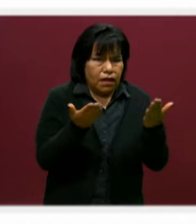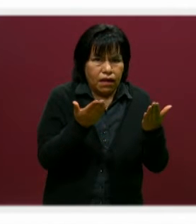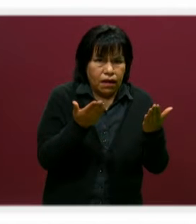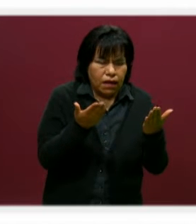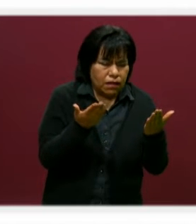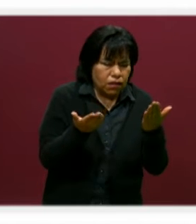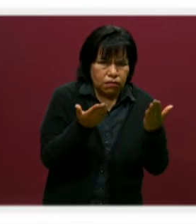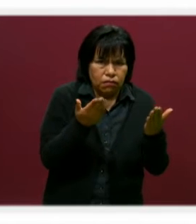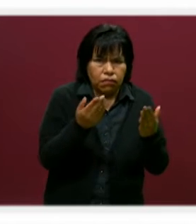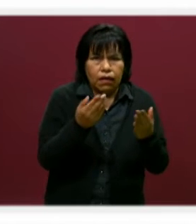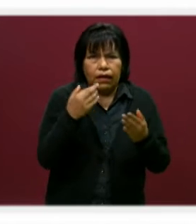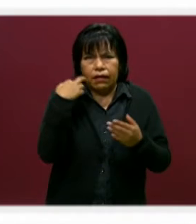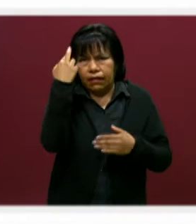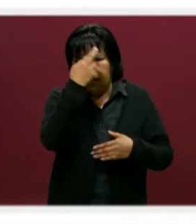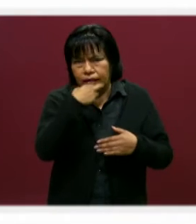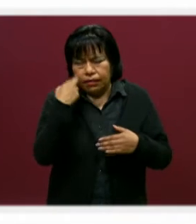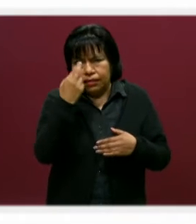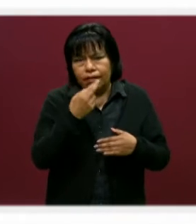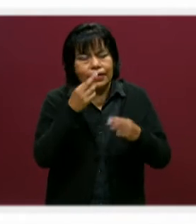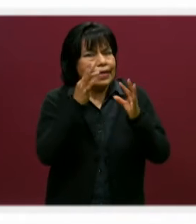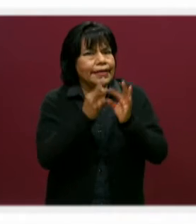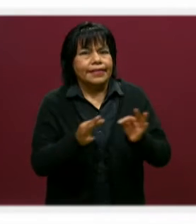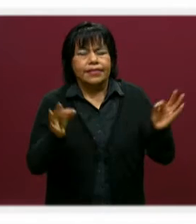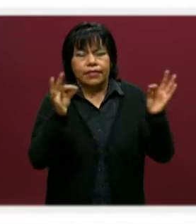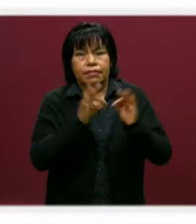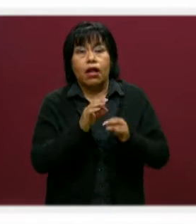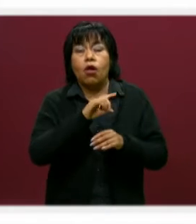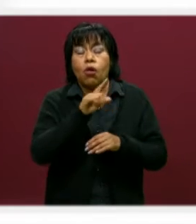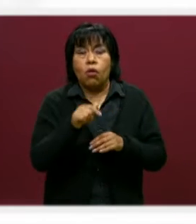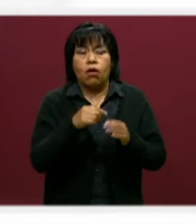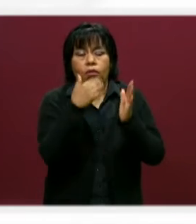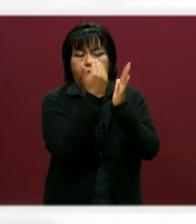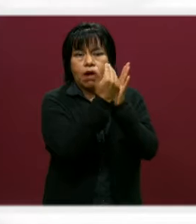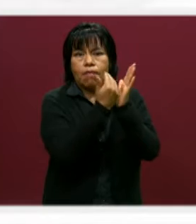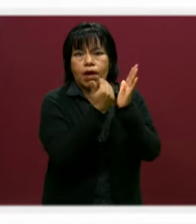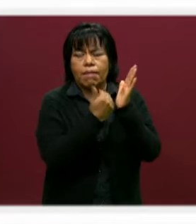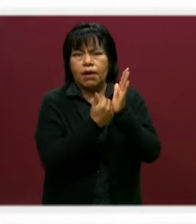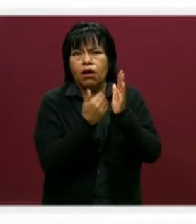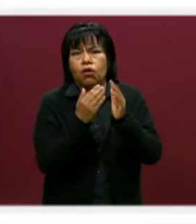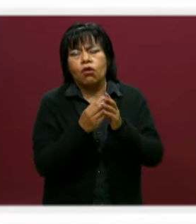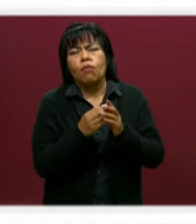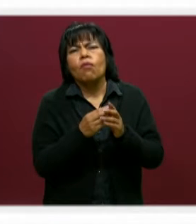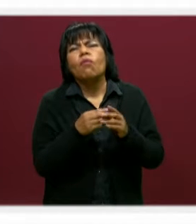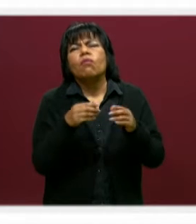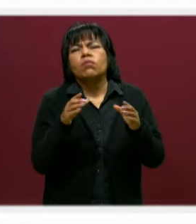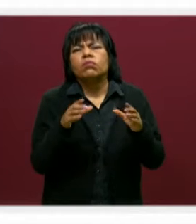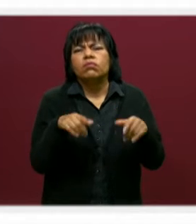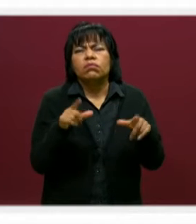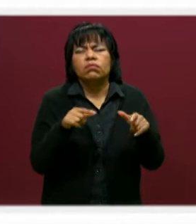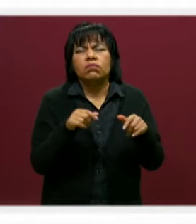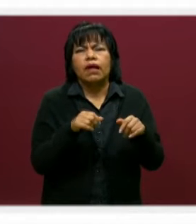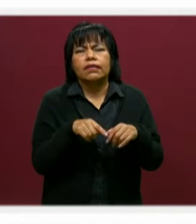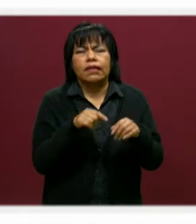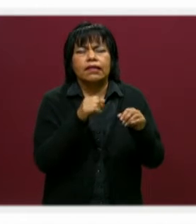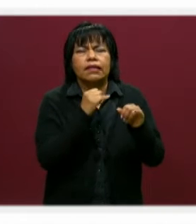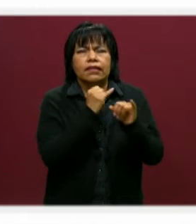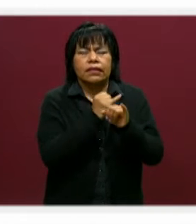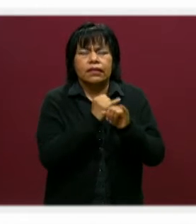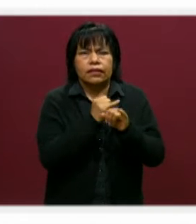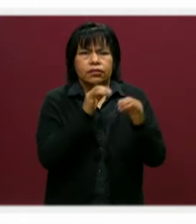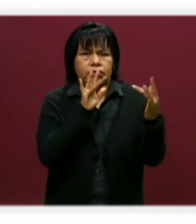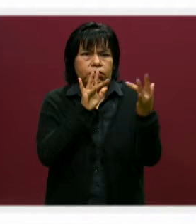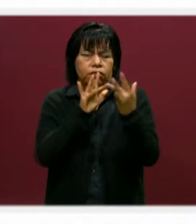importante. Y para registrar los datos deben de ingresar a la página que de igual manera se encuentra en